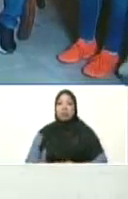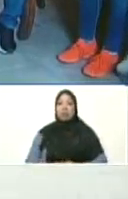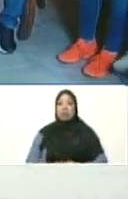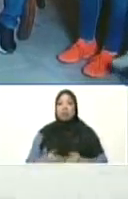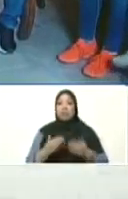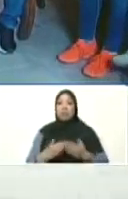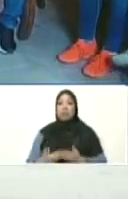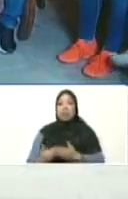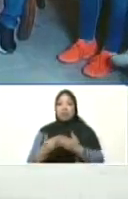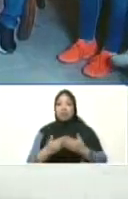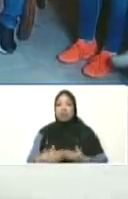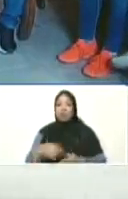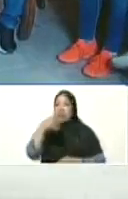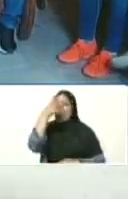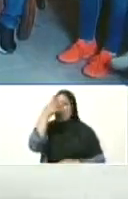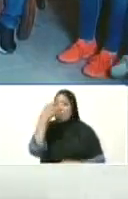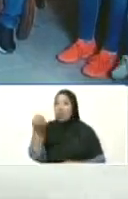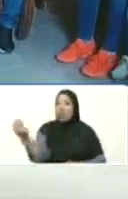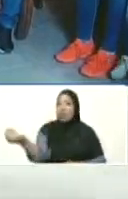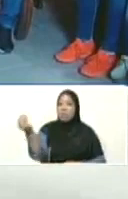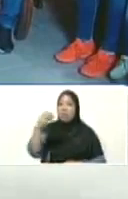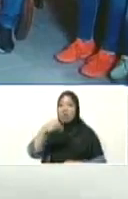estudiar enterarse más